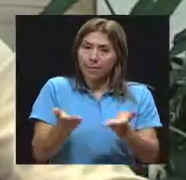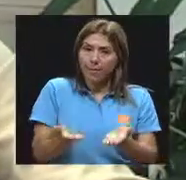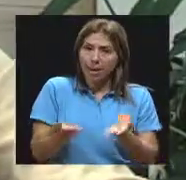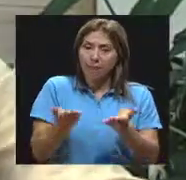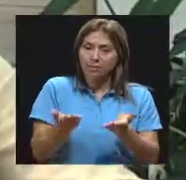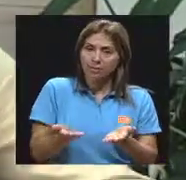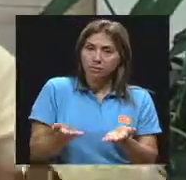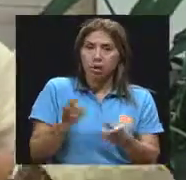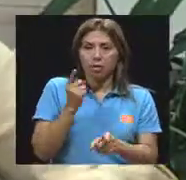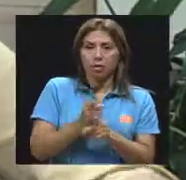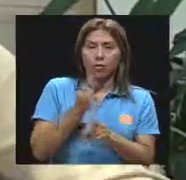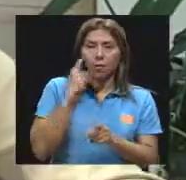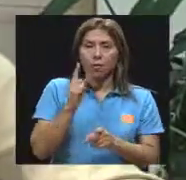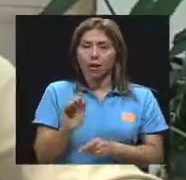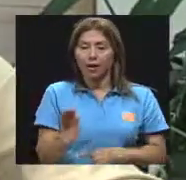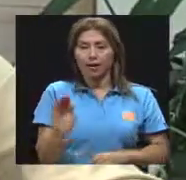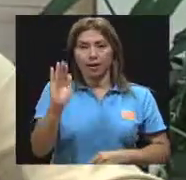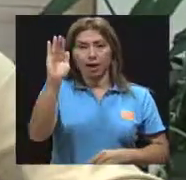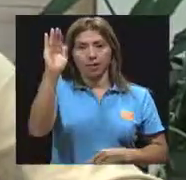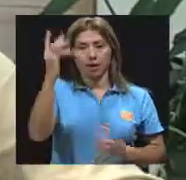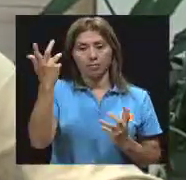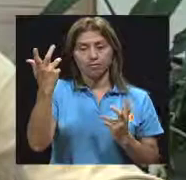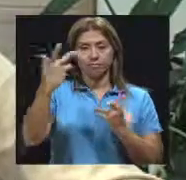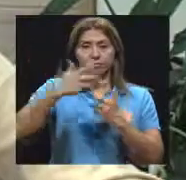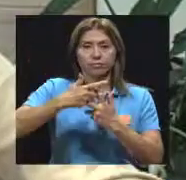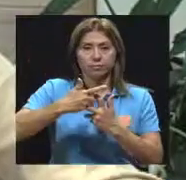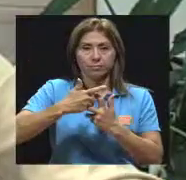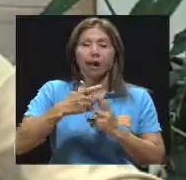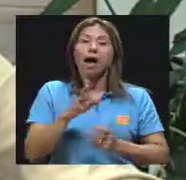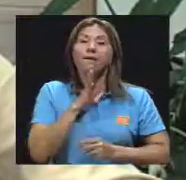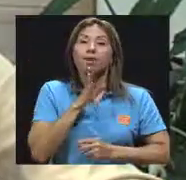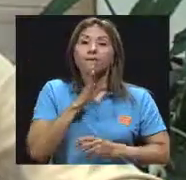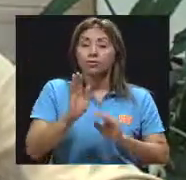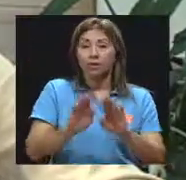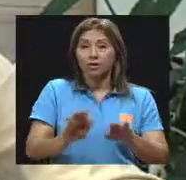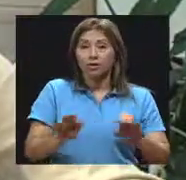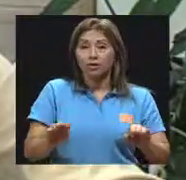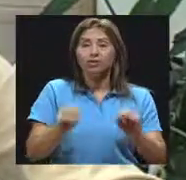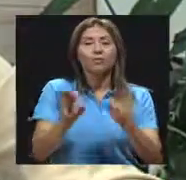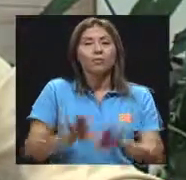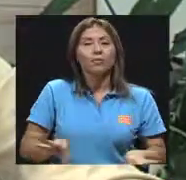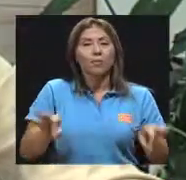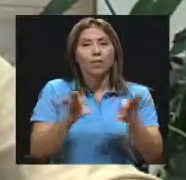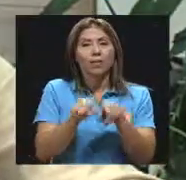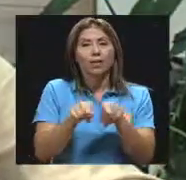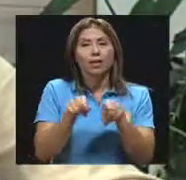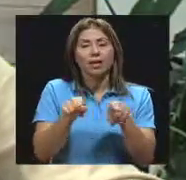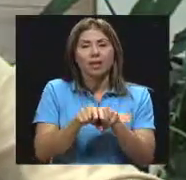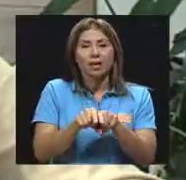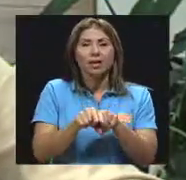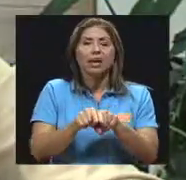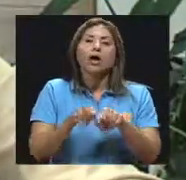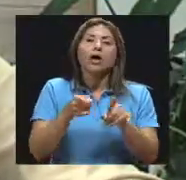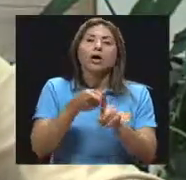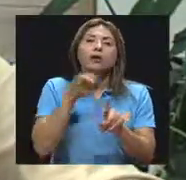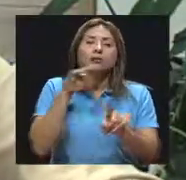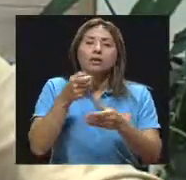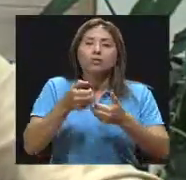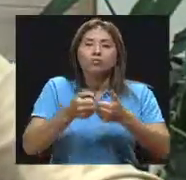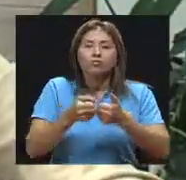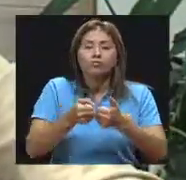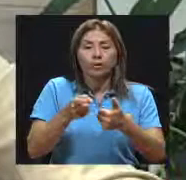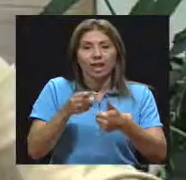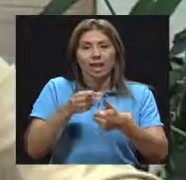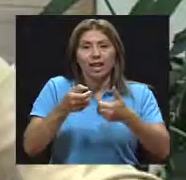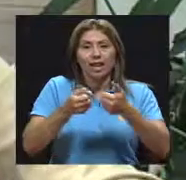su talla. Cuando hablamos de los niños, eso también es importante. sea, que hayan productos lácteos, leche, queso, yogur,